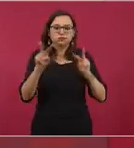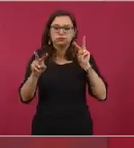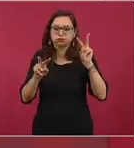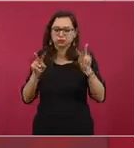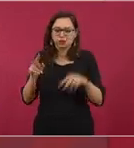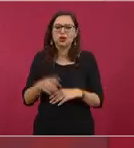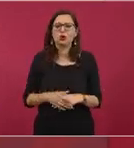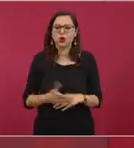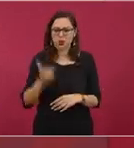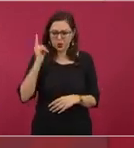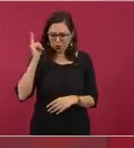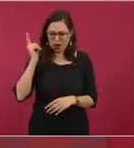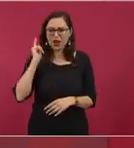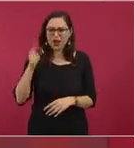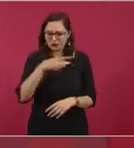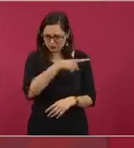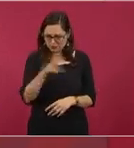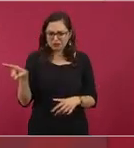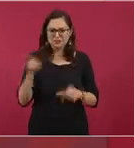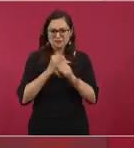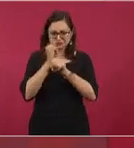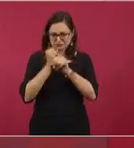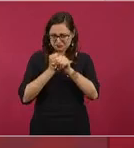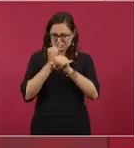y vayan a la torre de control